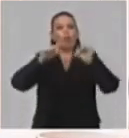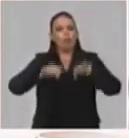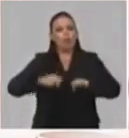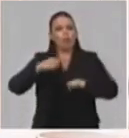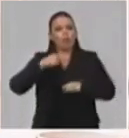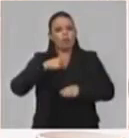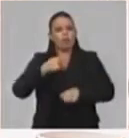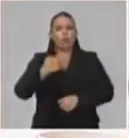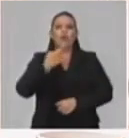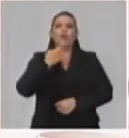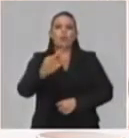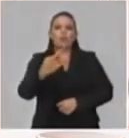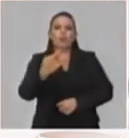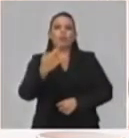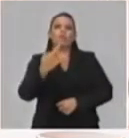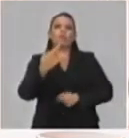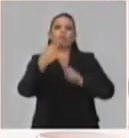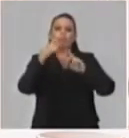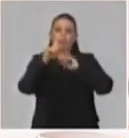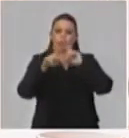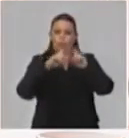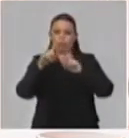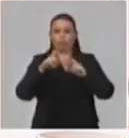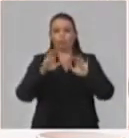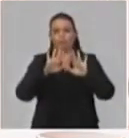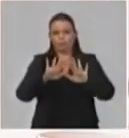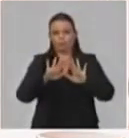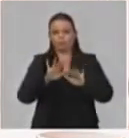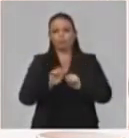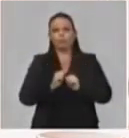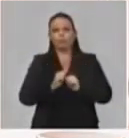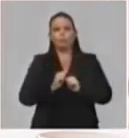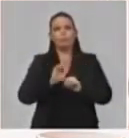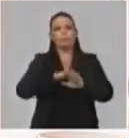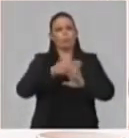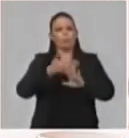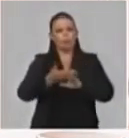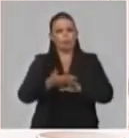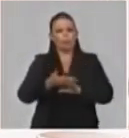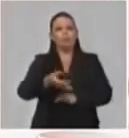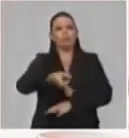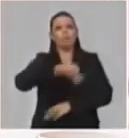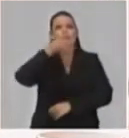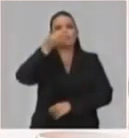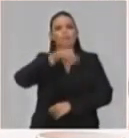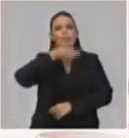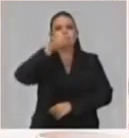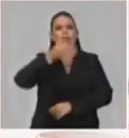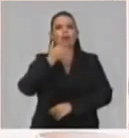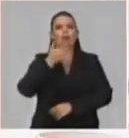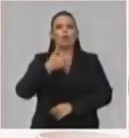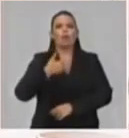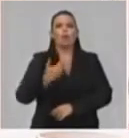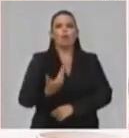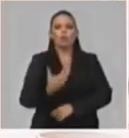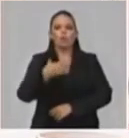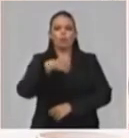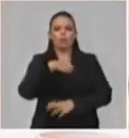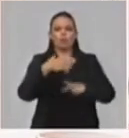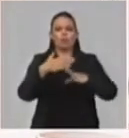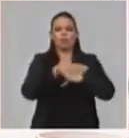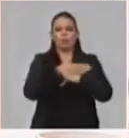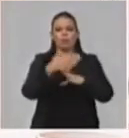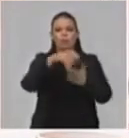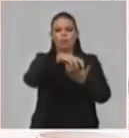muy concreta a estas inquietudes. Bueno, nosotros vamos a explicar más adelante cómo se han habilitado algunos espacios para dar